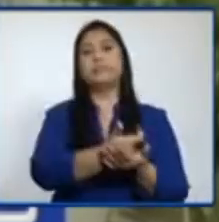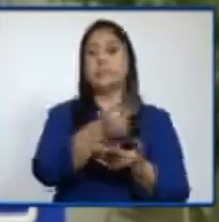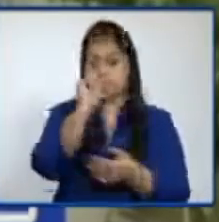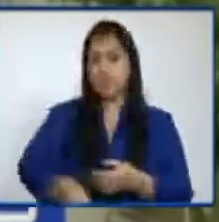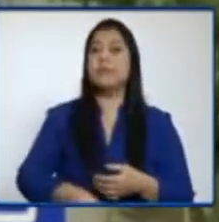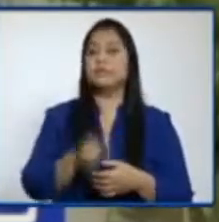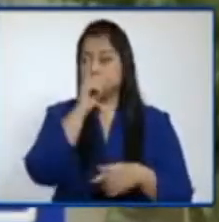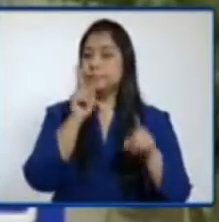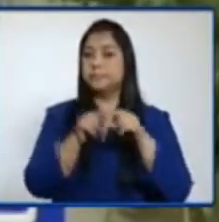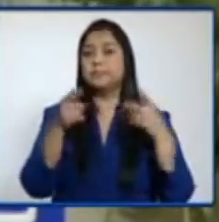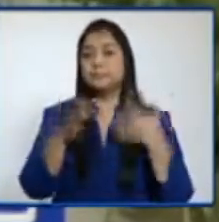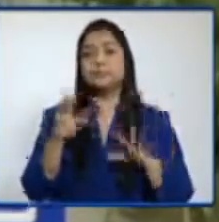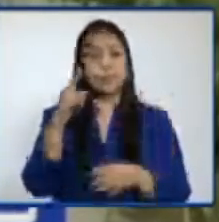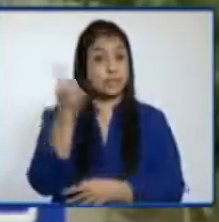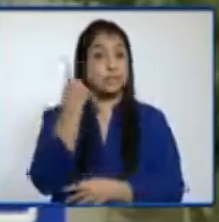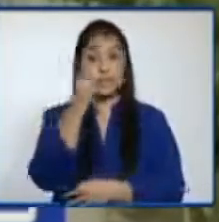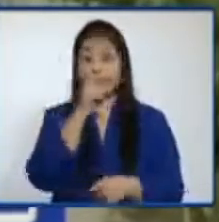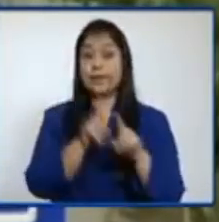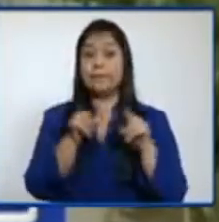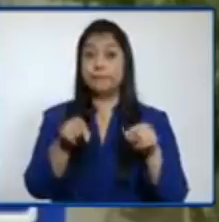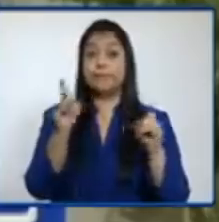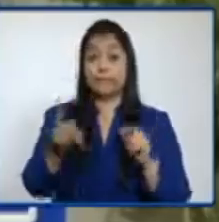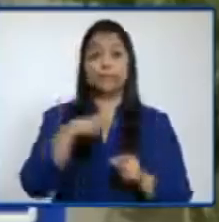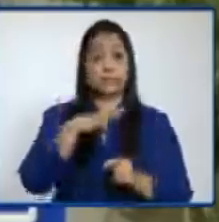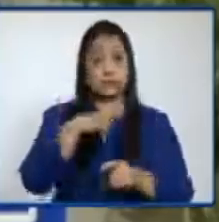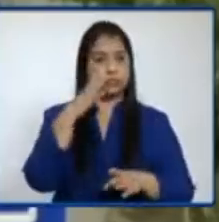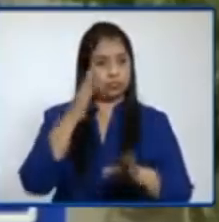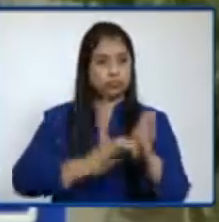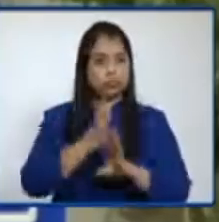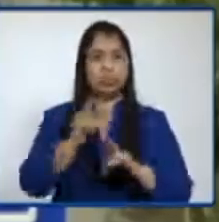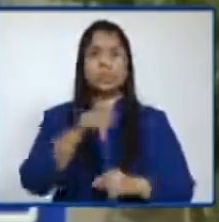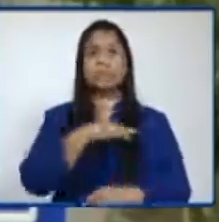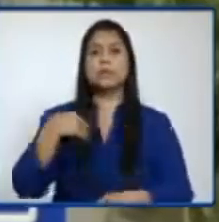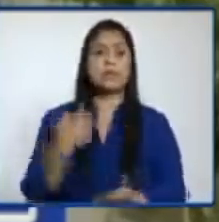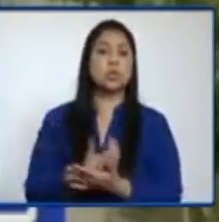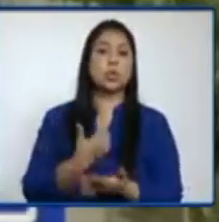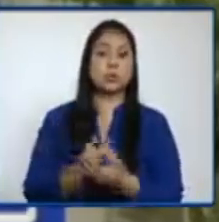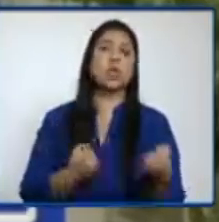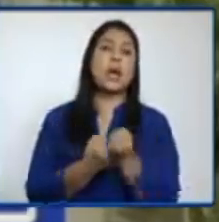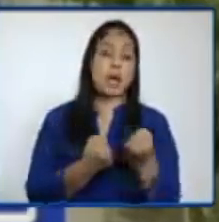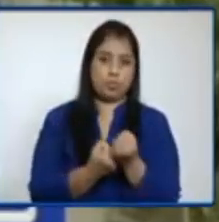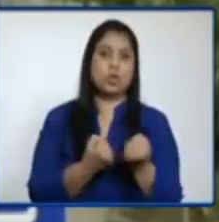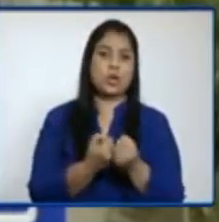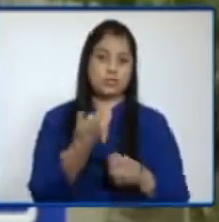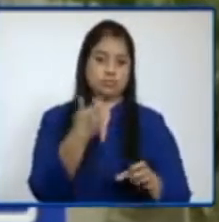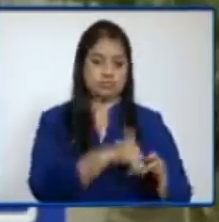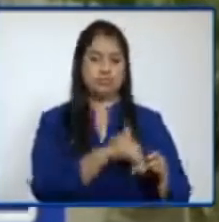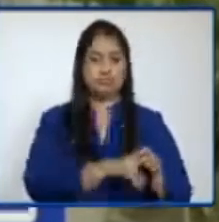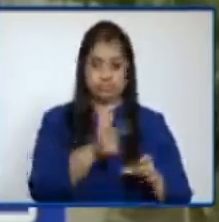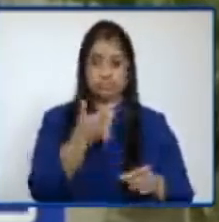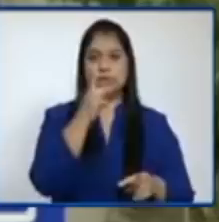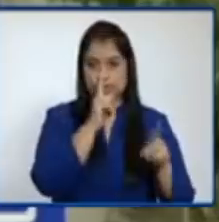importante que nosotros tengamos en el Ministerio de Economía apoyar a la bolsa de los